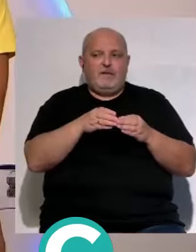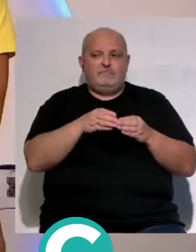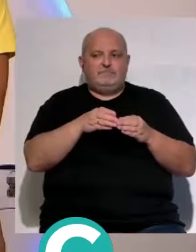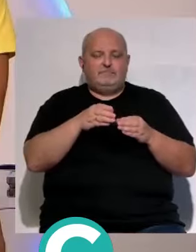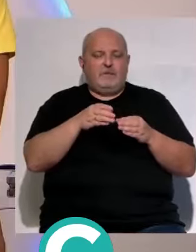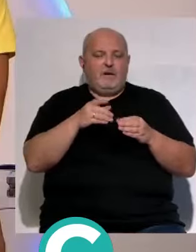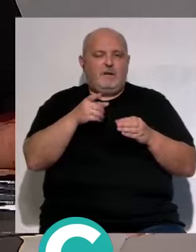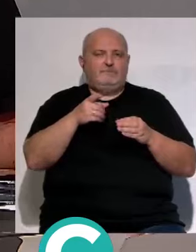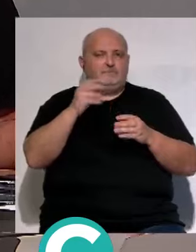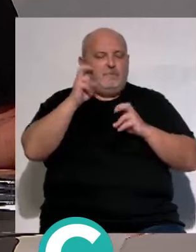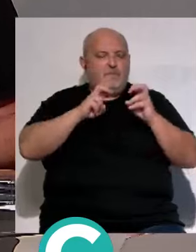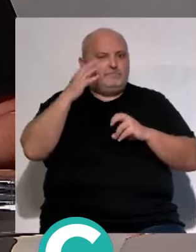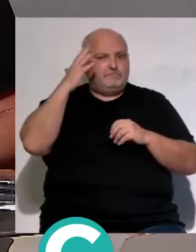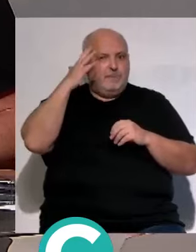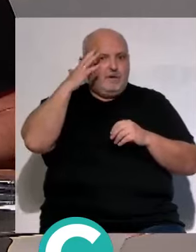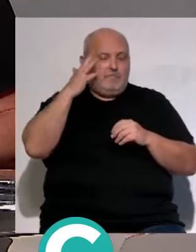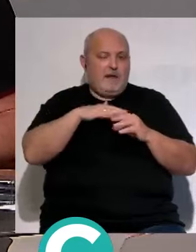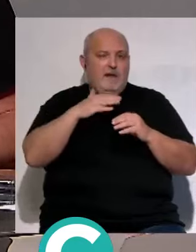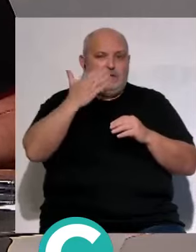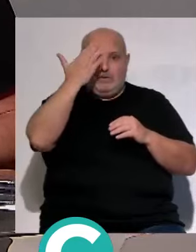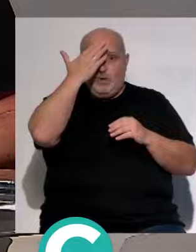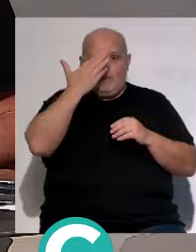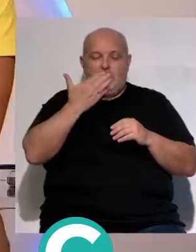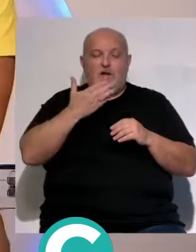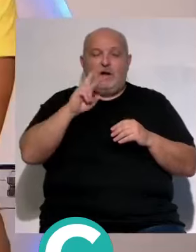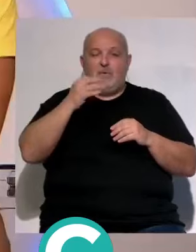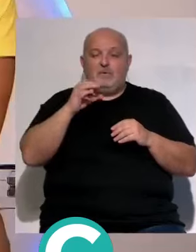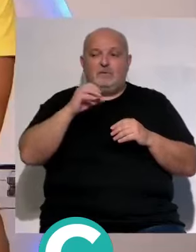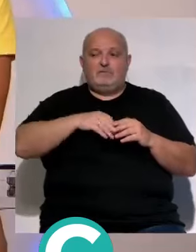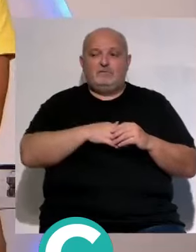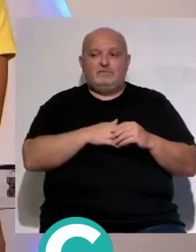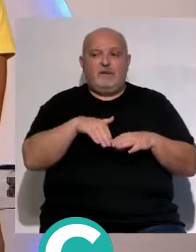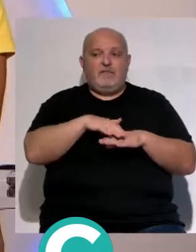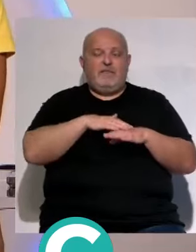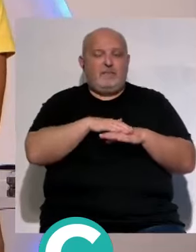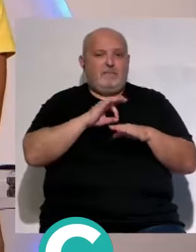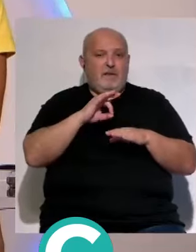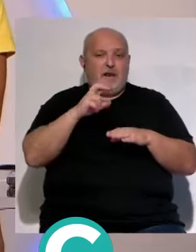y tú aspiras para ser titular en esa plantilla Ramos sonó para ser cedido